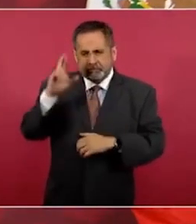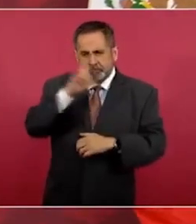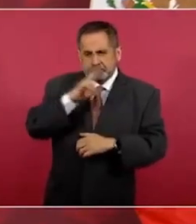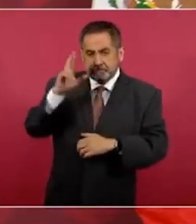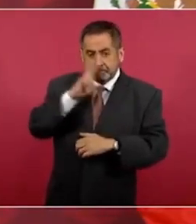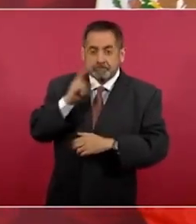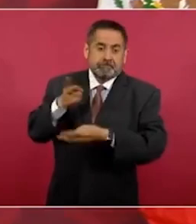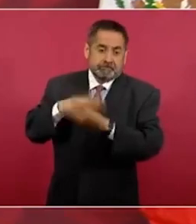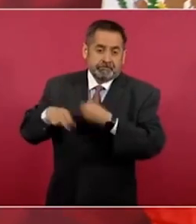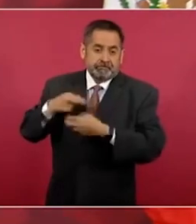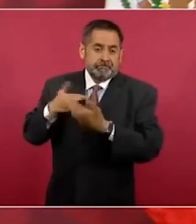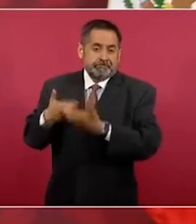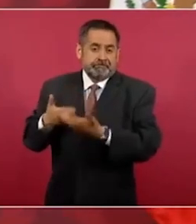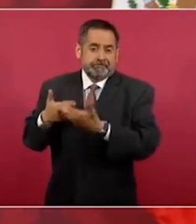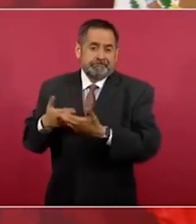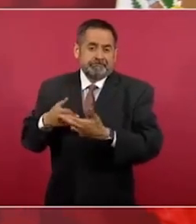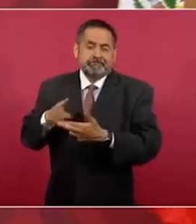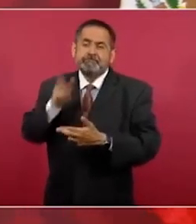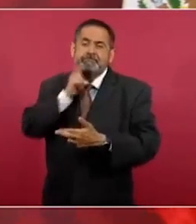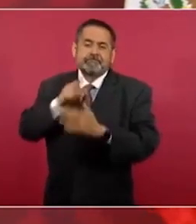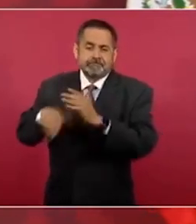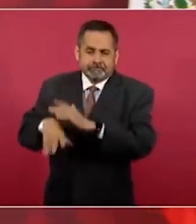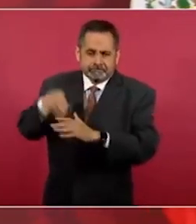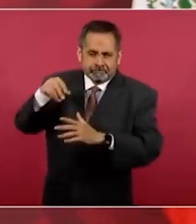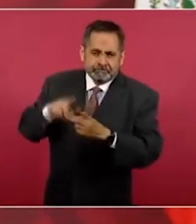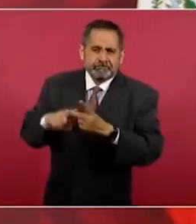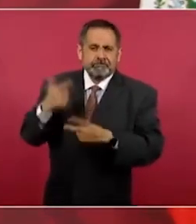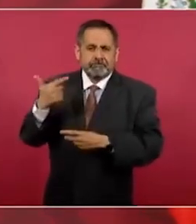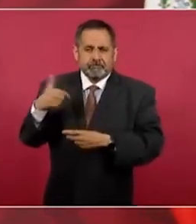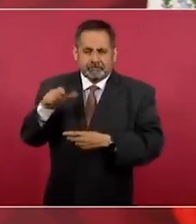petróleo y, desde luego, gas.